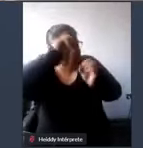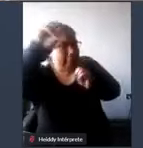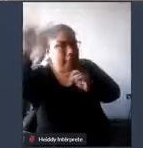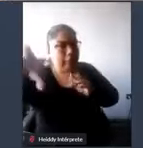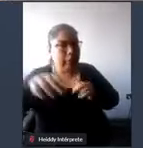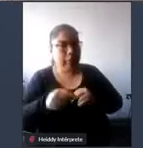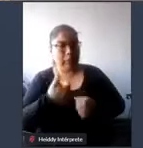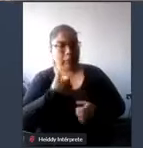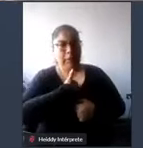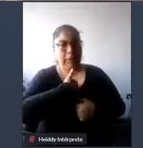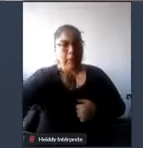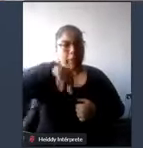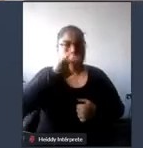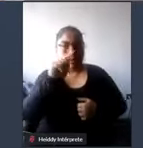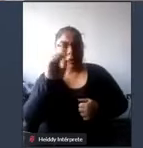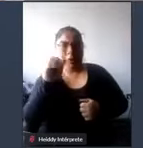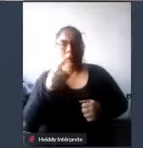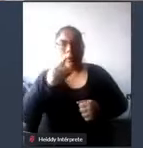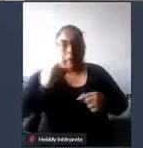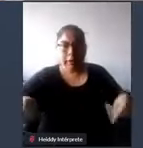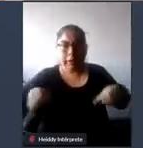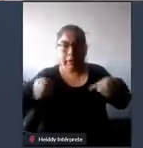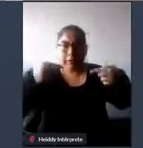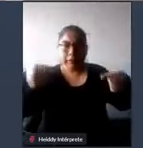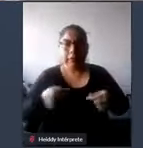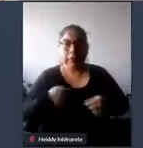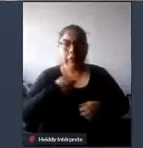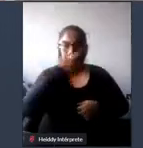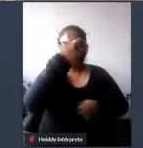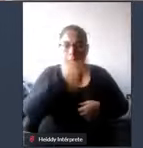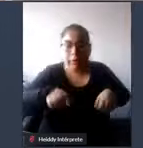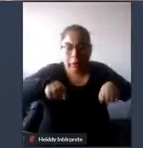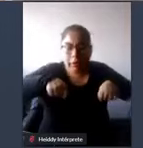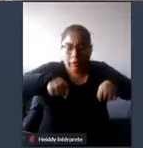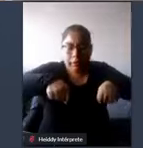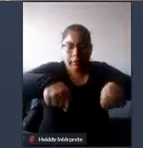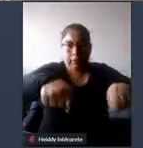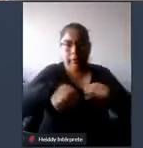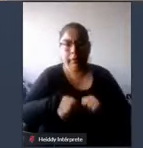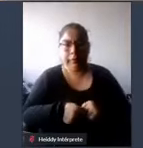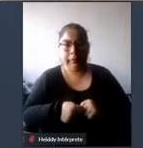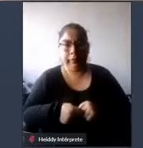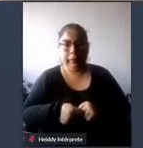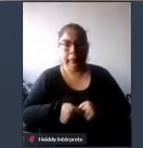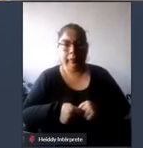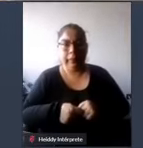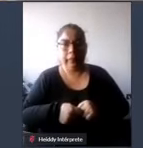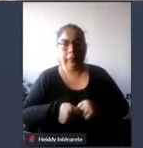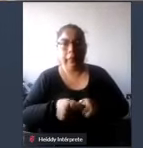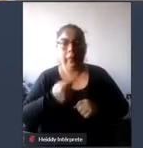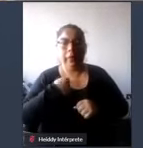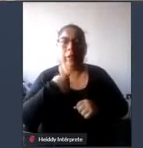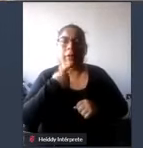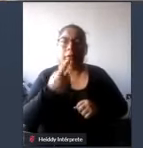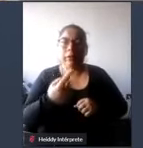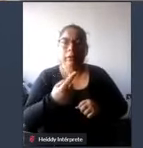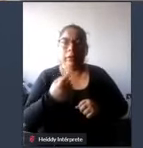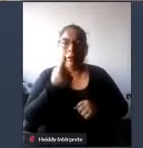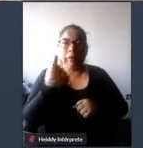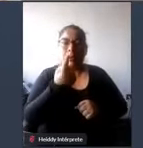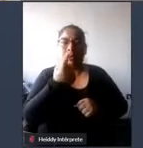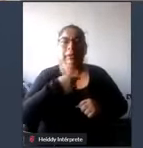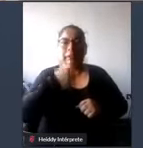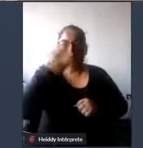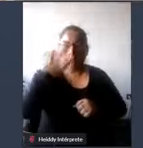es el mito de la silla de ruedas y de una persona que la empuja. Señores, eso no es necesariamente cierto,